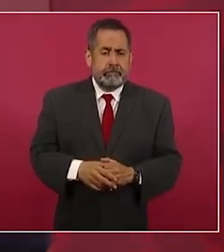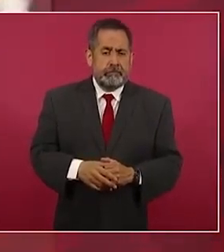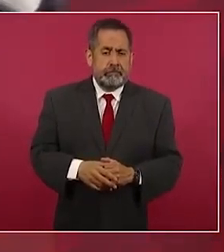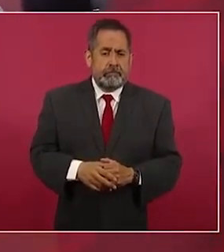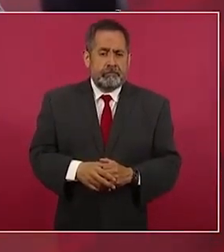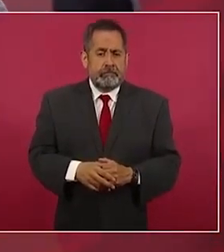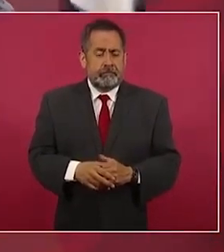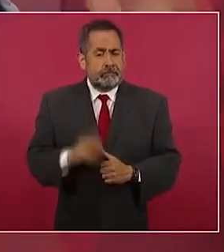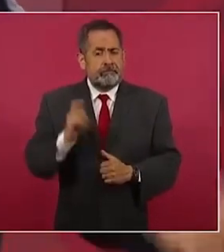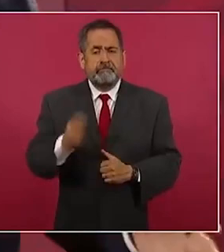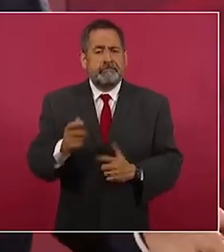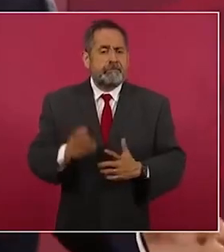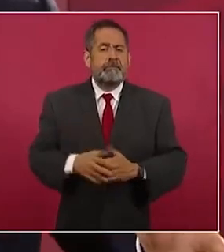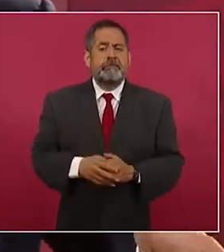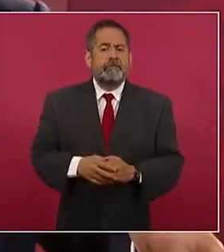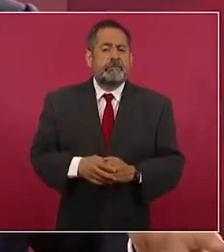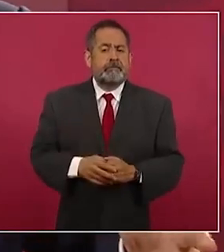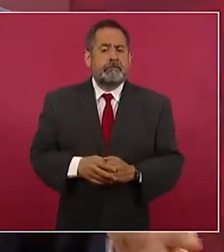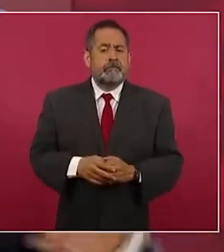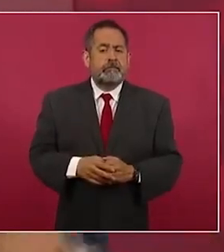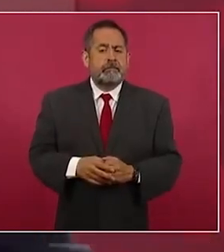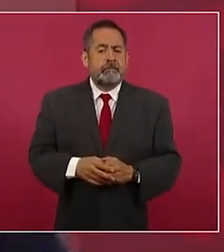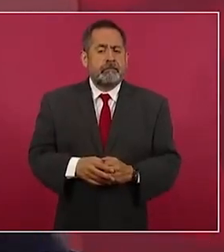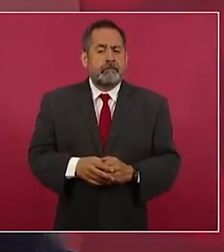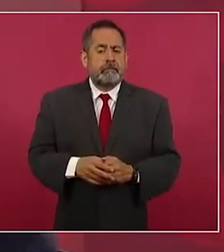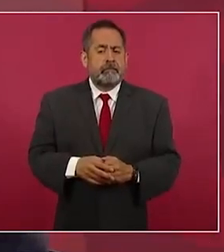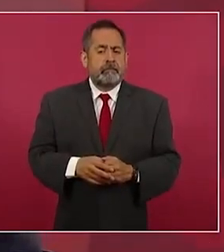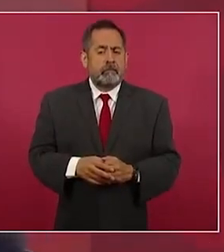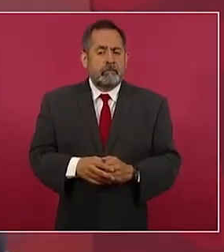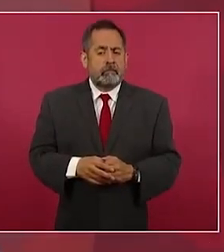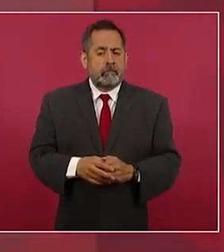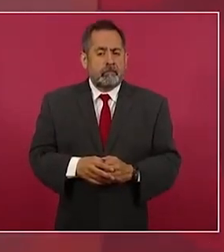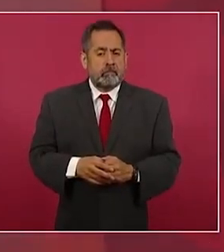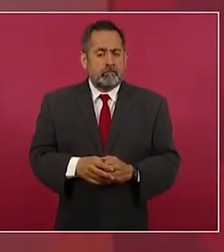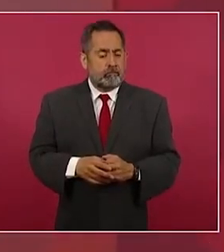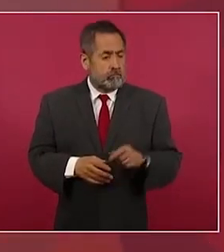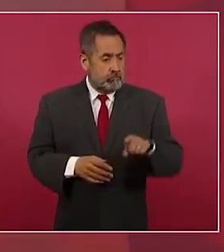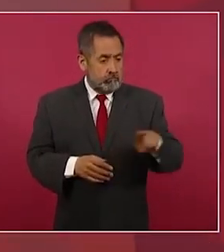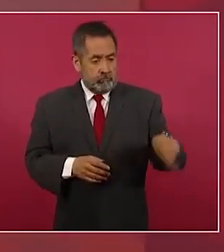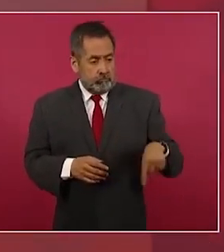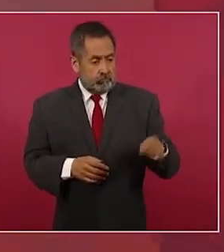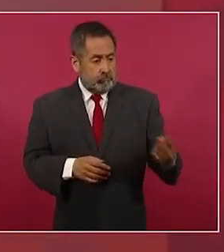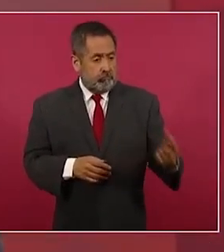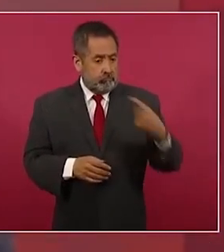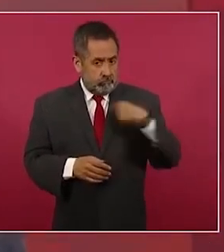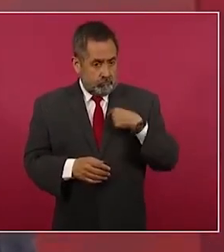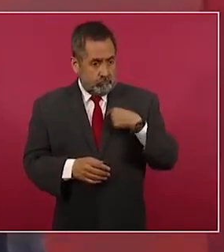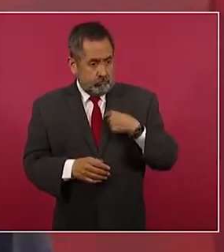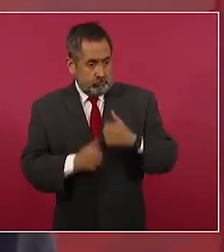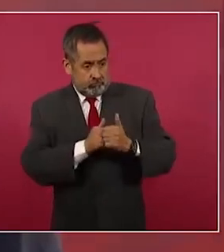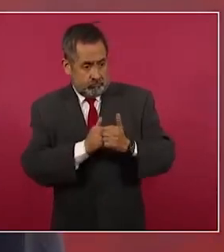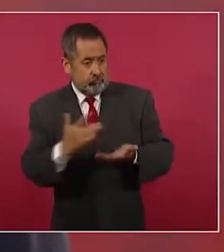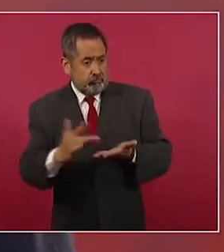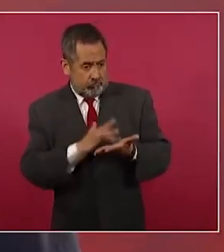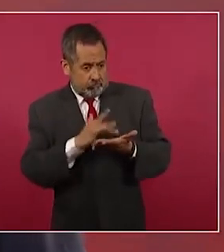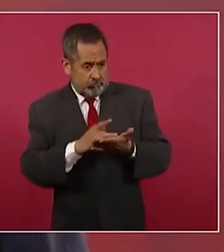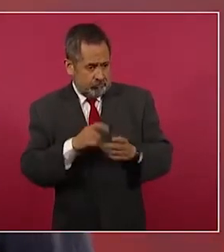donde al que estaba con el régimen le iba muy bien,